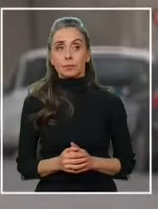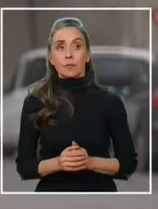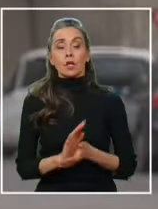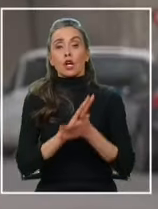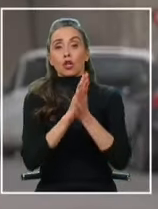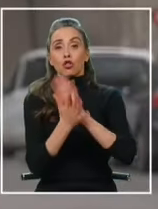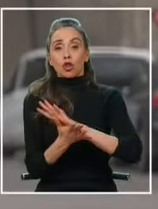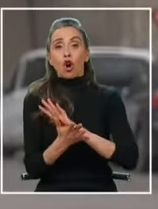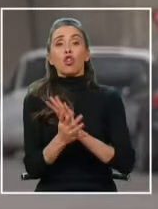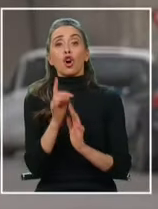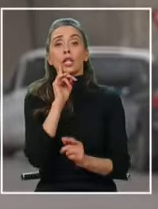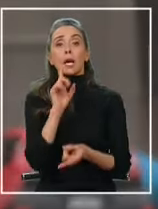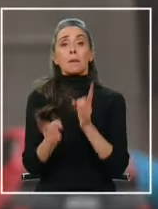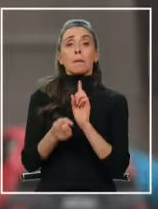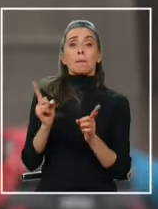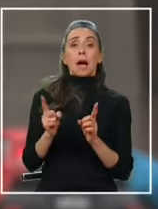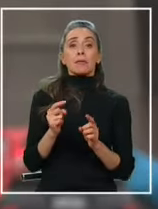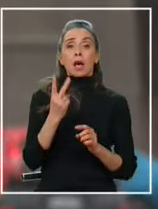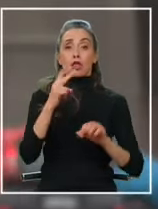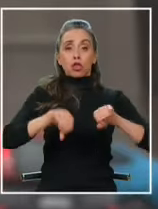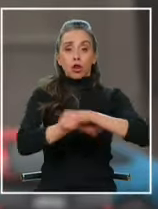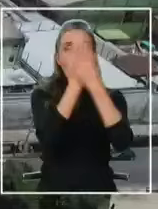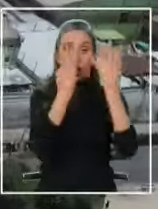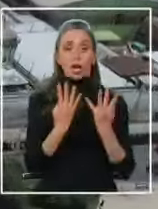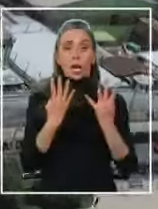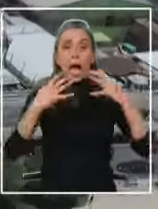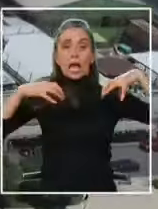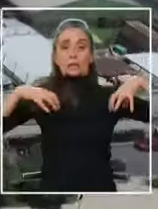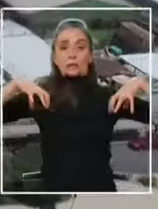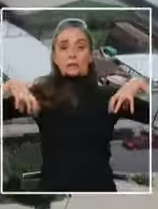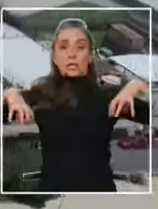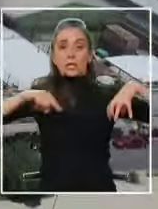Todo operado desde el interior de dos recintos penales